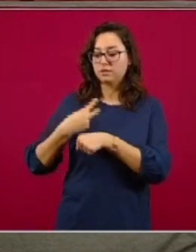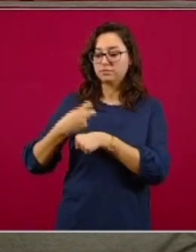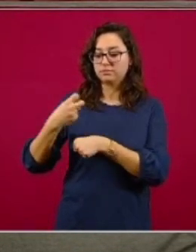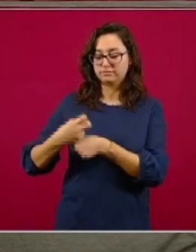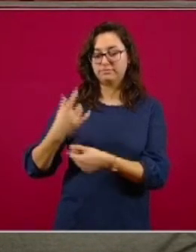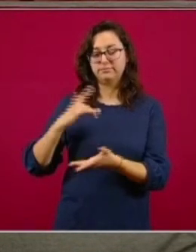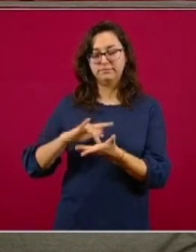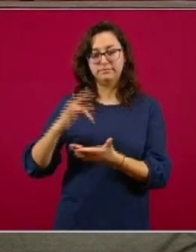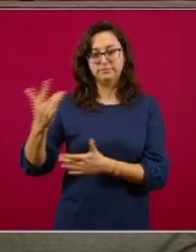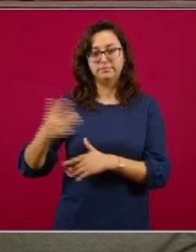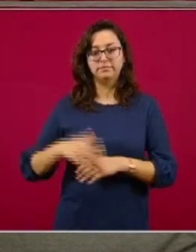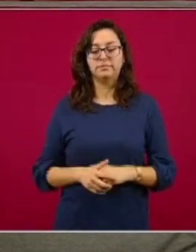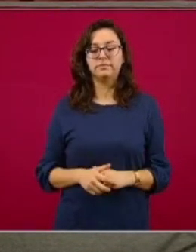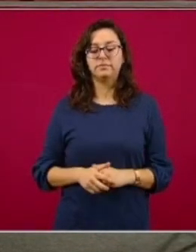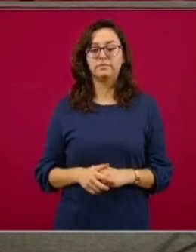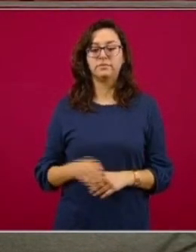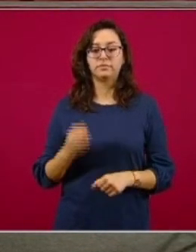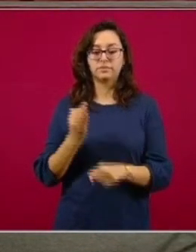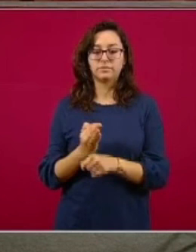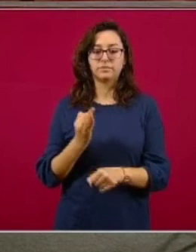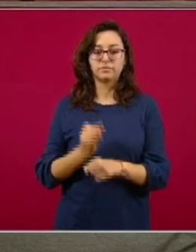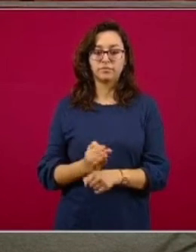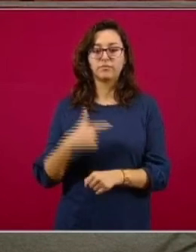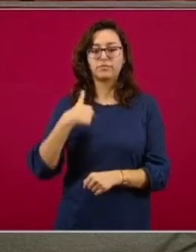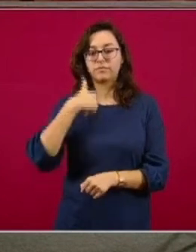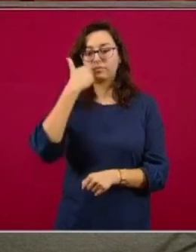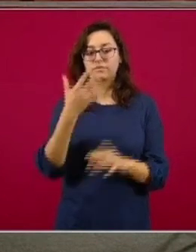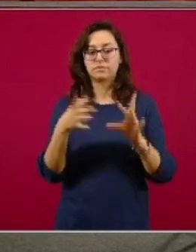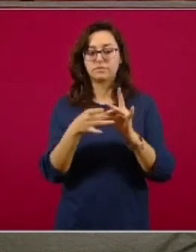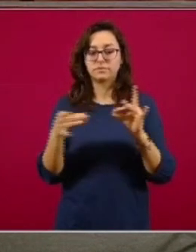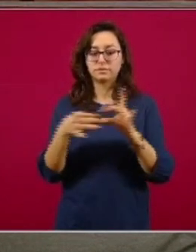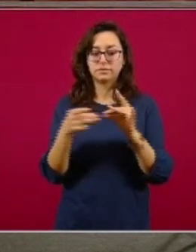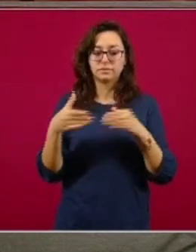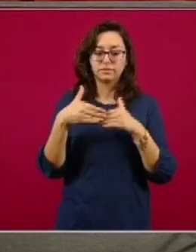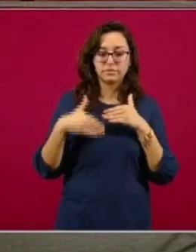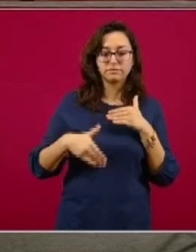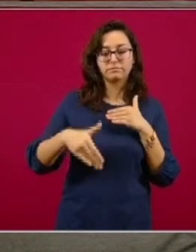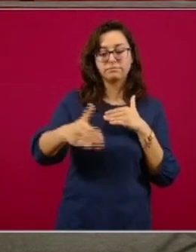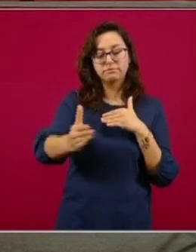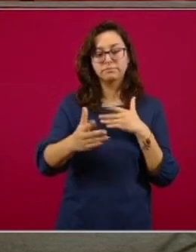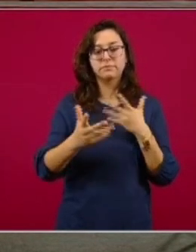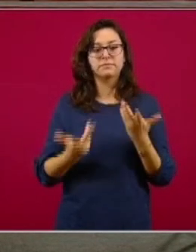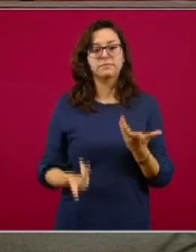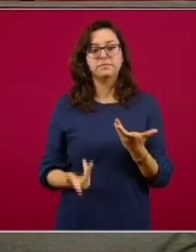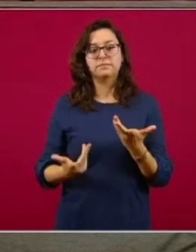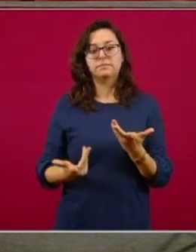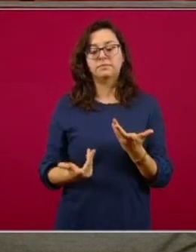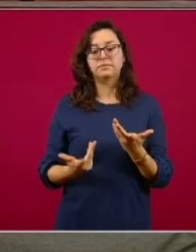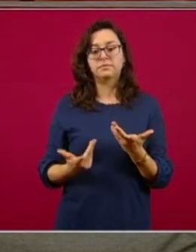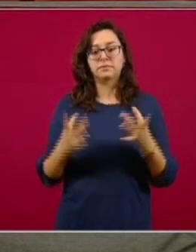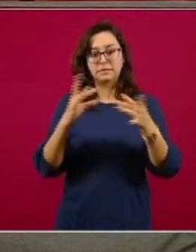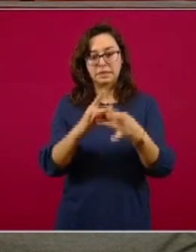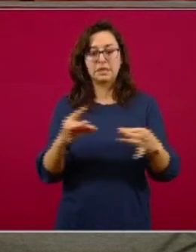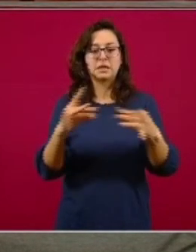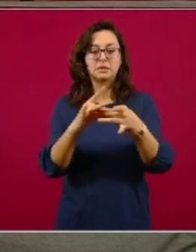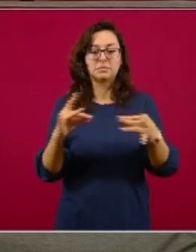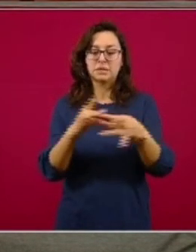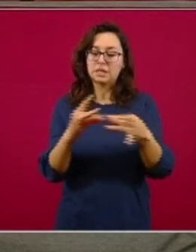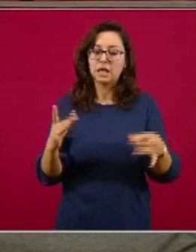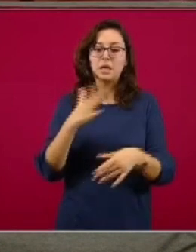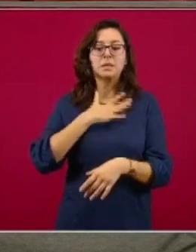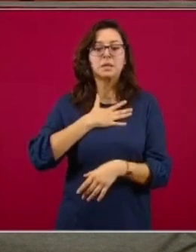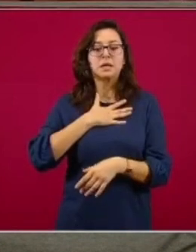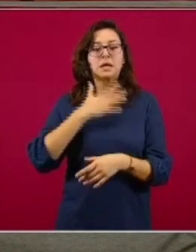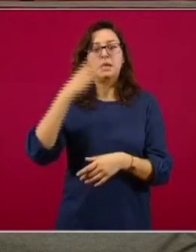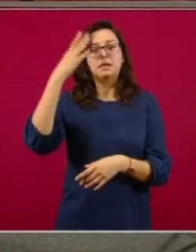Yo quiero en estos siguientes minutos hacer un relato de la experiencia de lo que